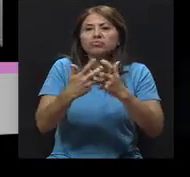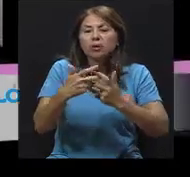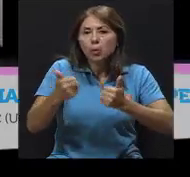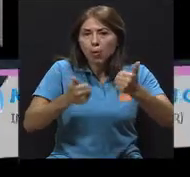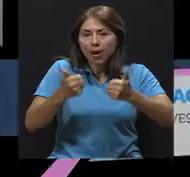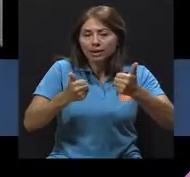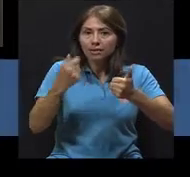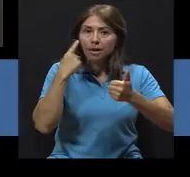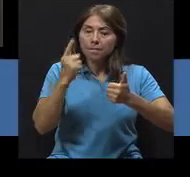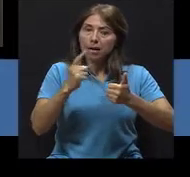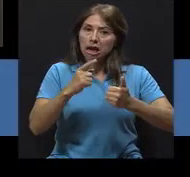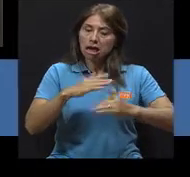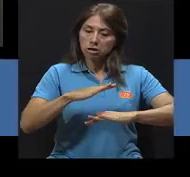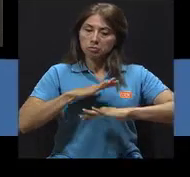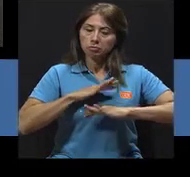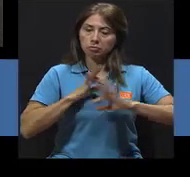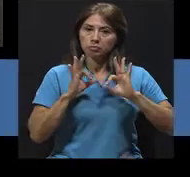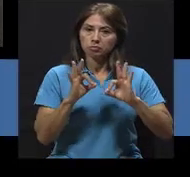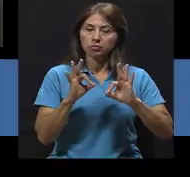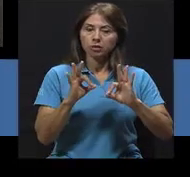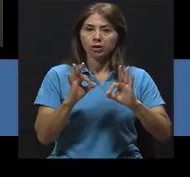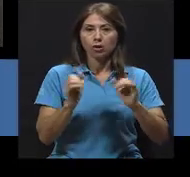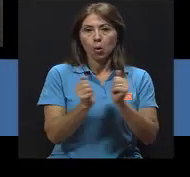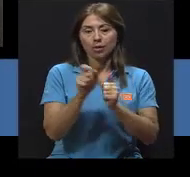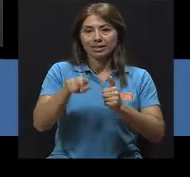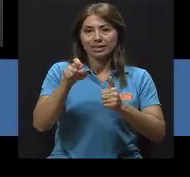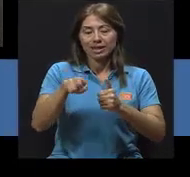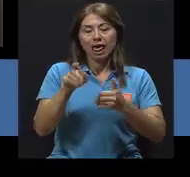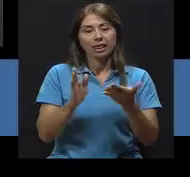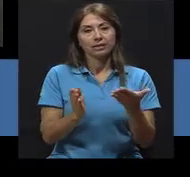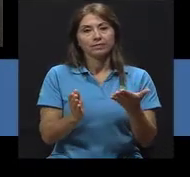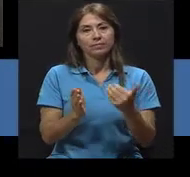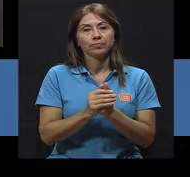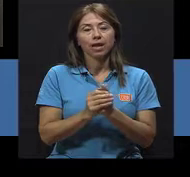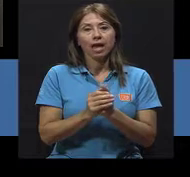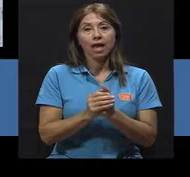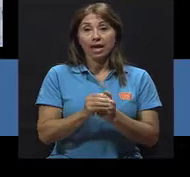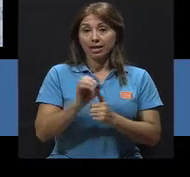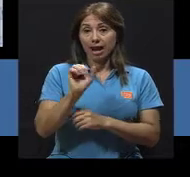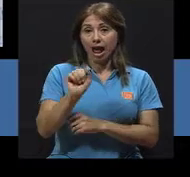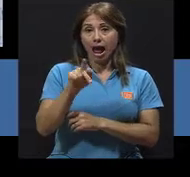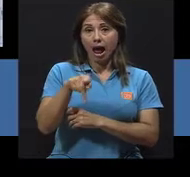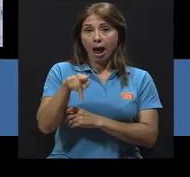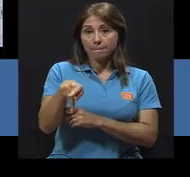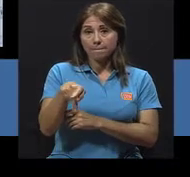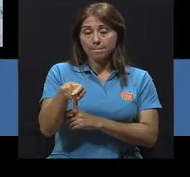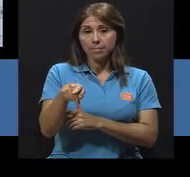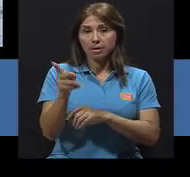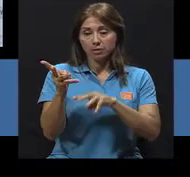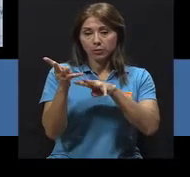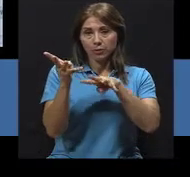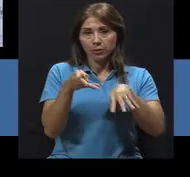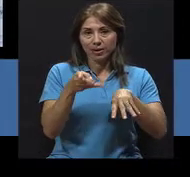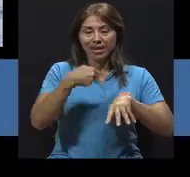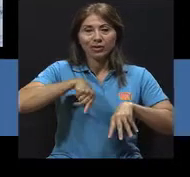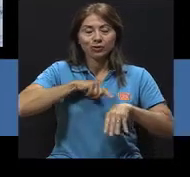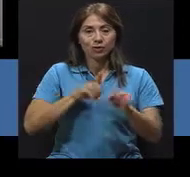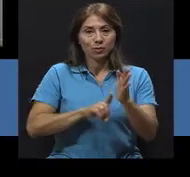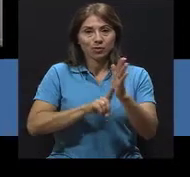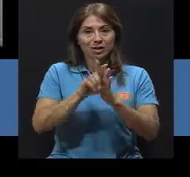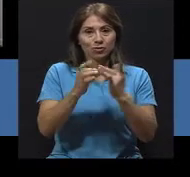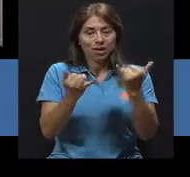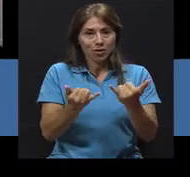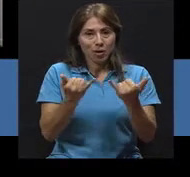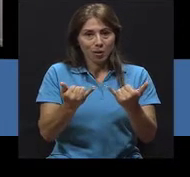todas esas necesidades que tiene el usuario final. En el caso de la aplicación que estamos desarrollando, como es una aplicación